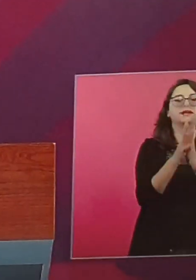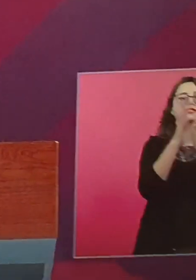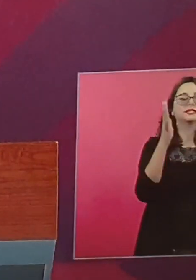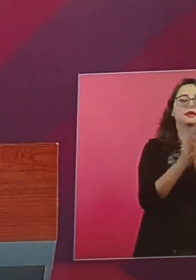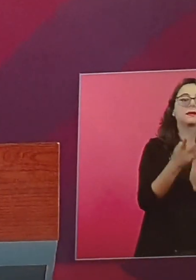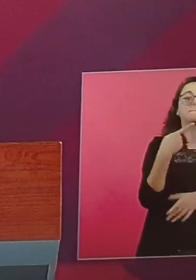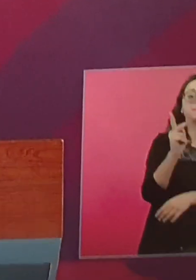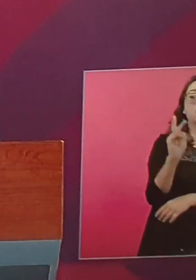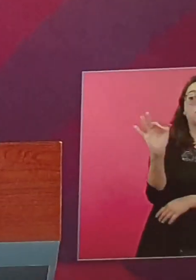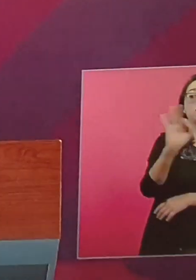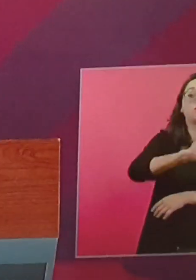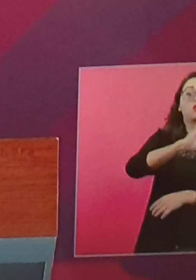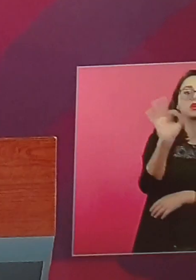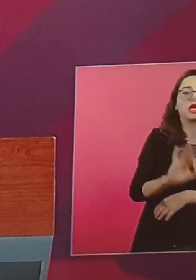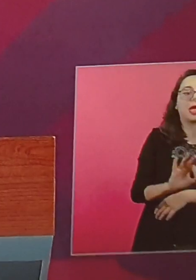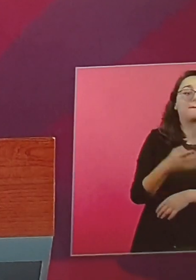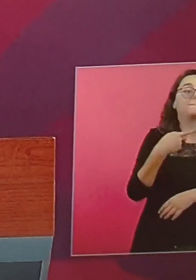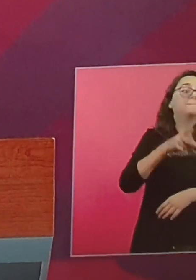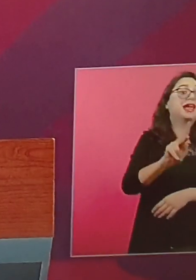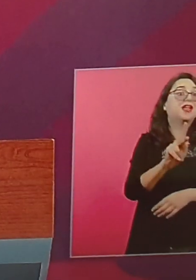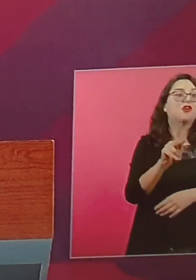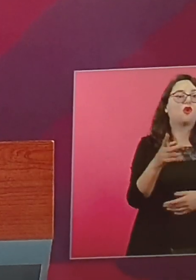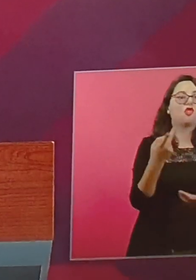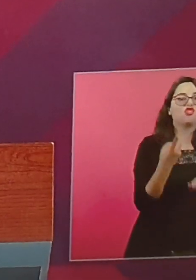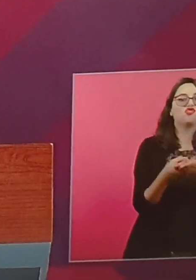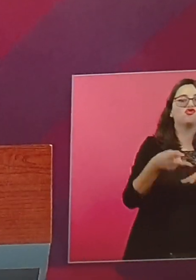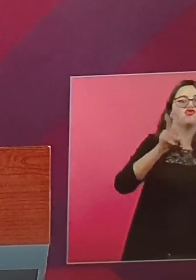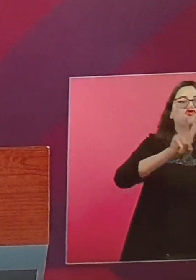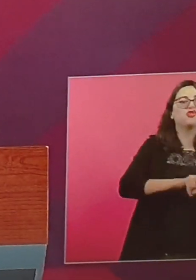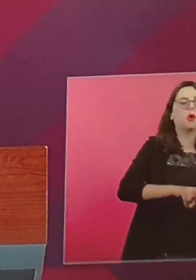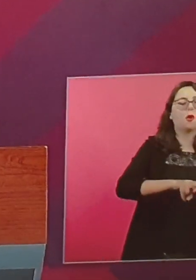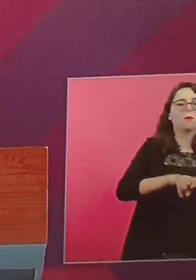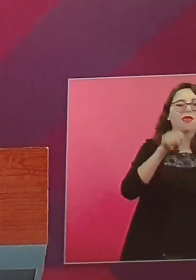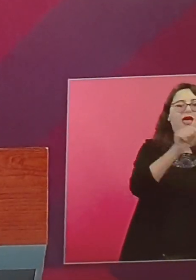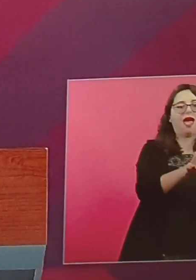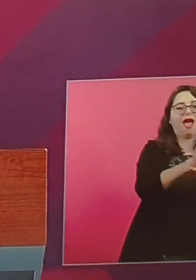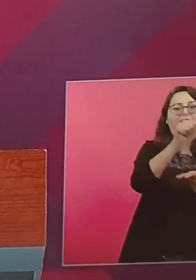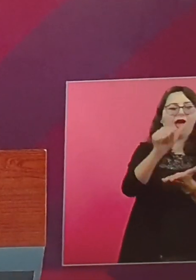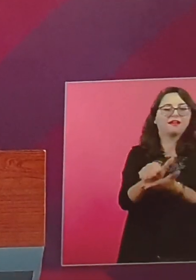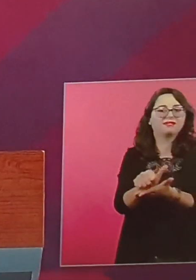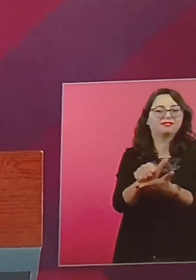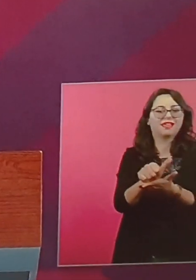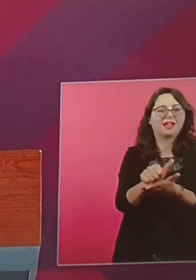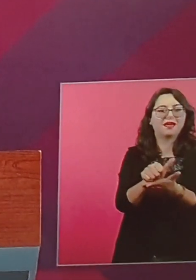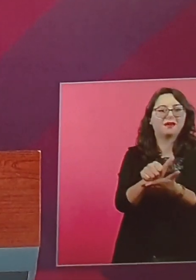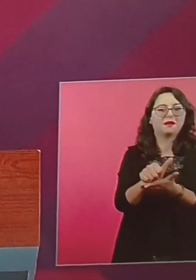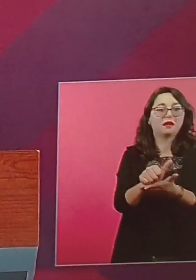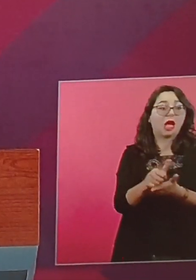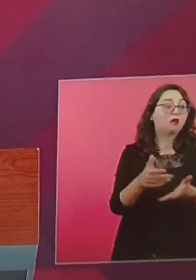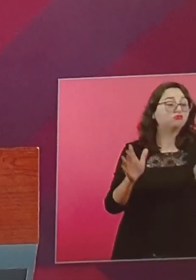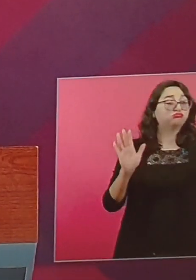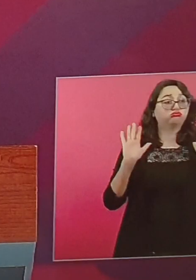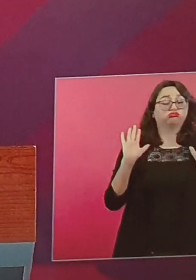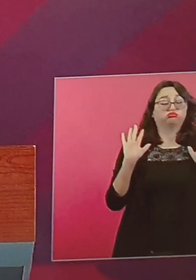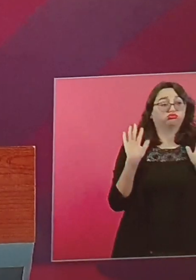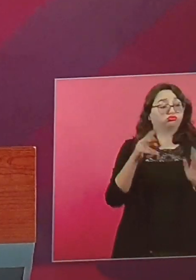Como falsifican las actas, pasan como si